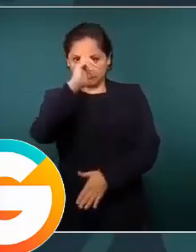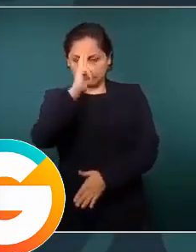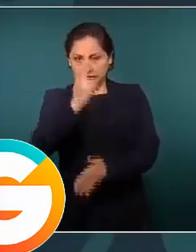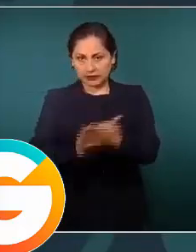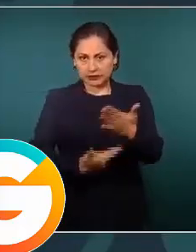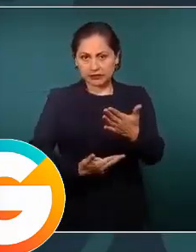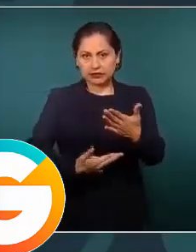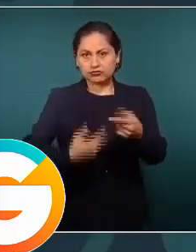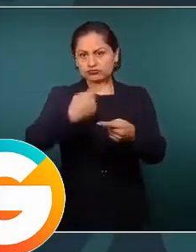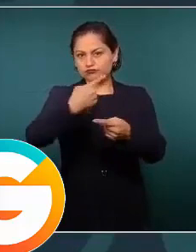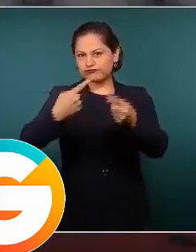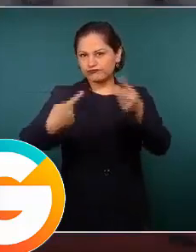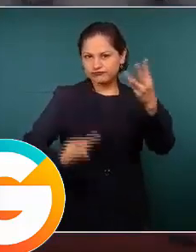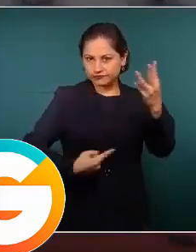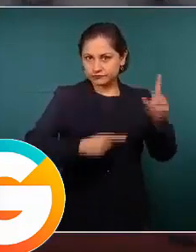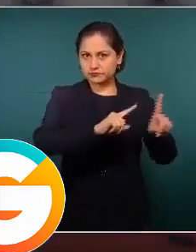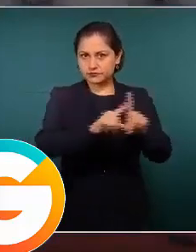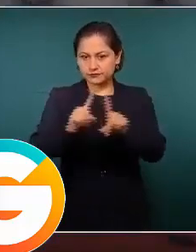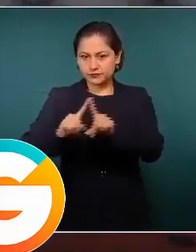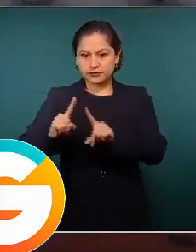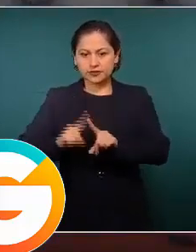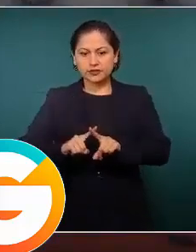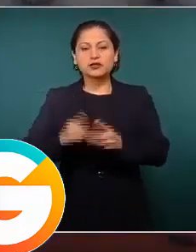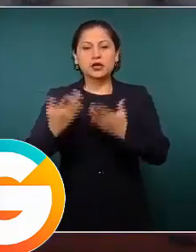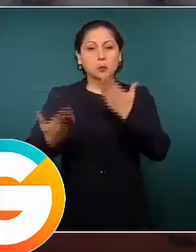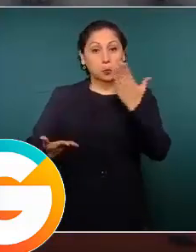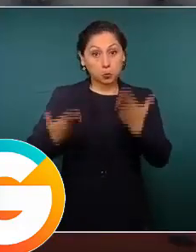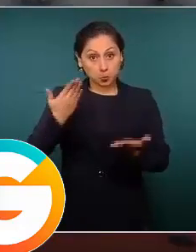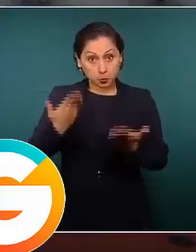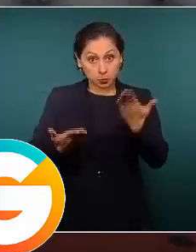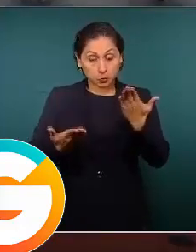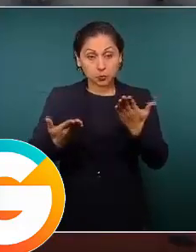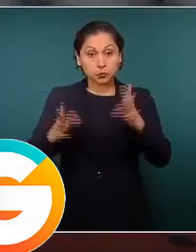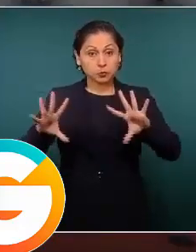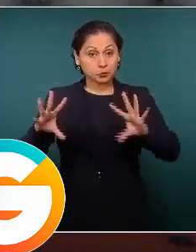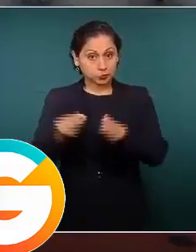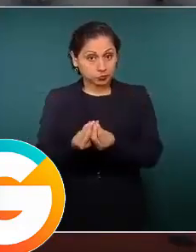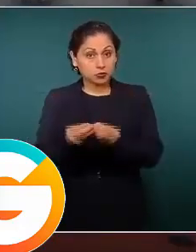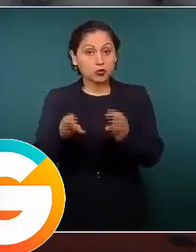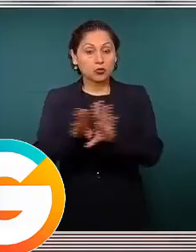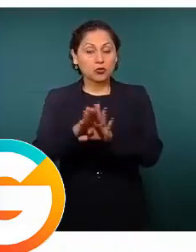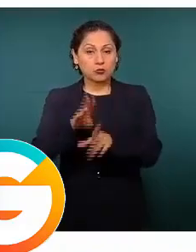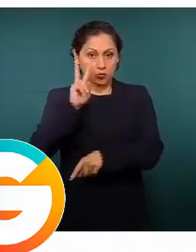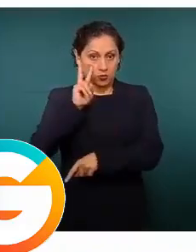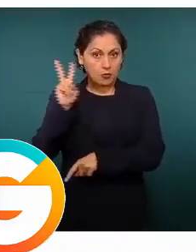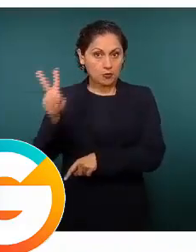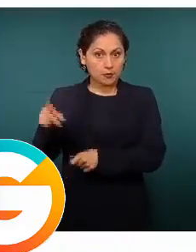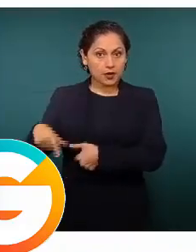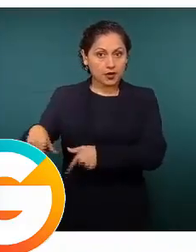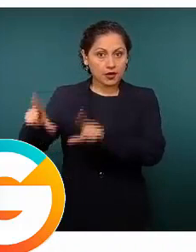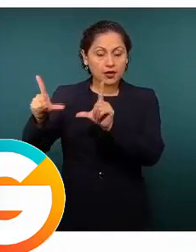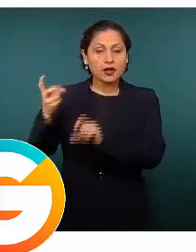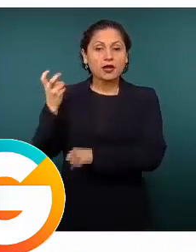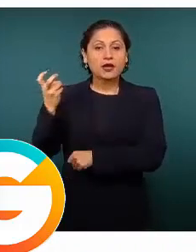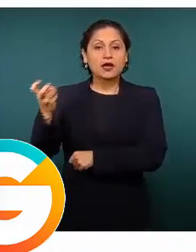la que sigue, por favor, aquí también se ve en lo que va de la administración